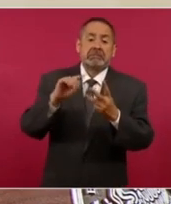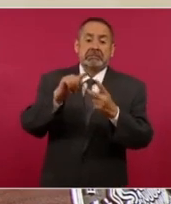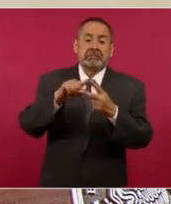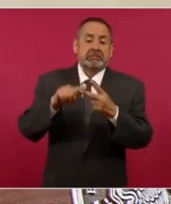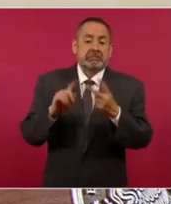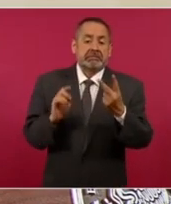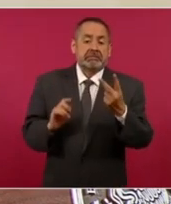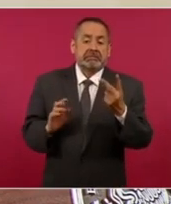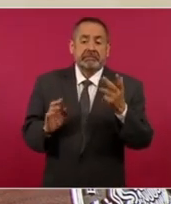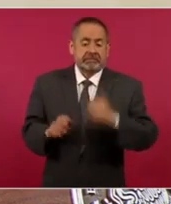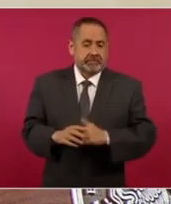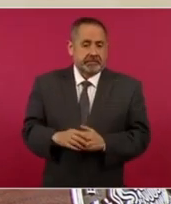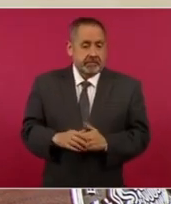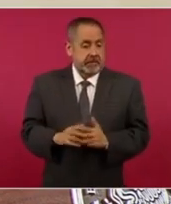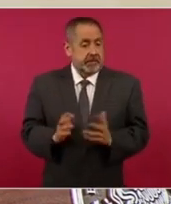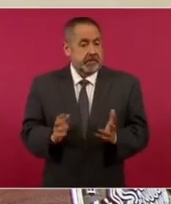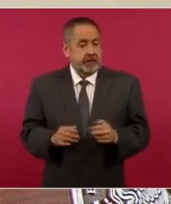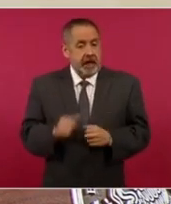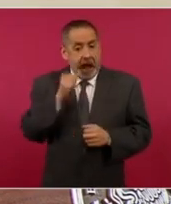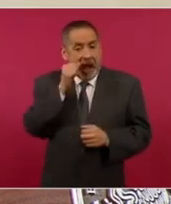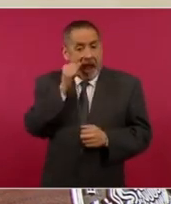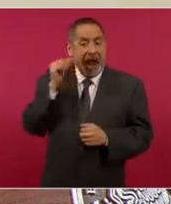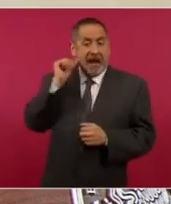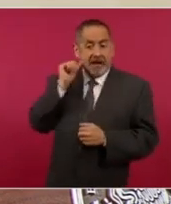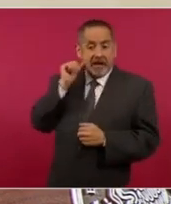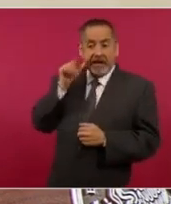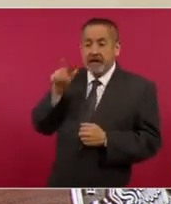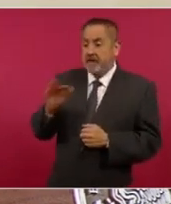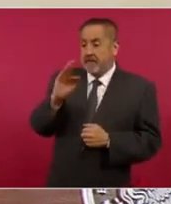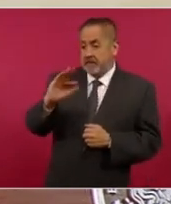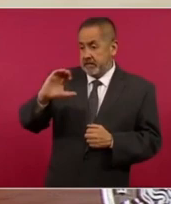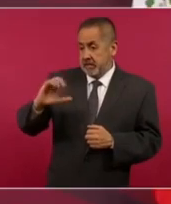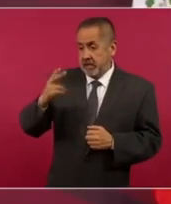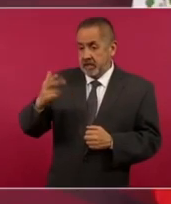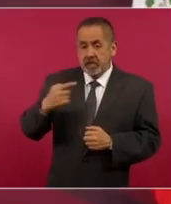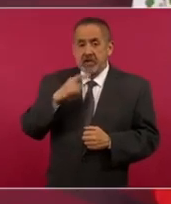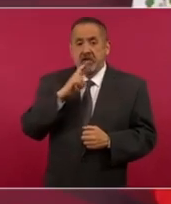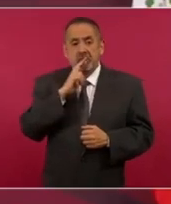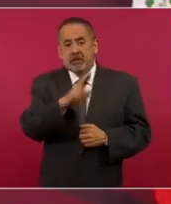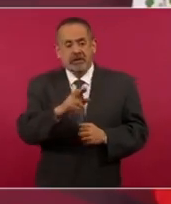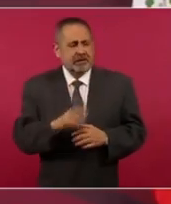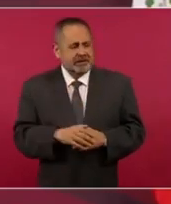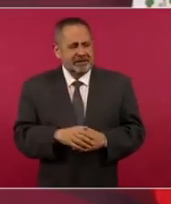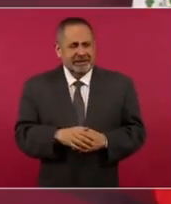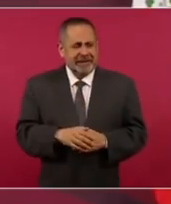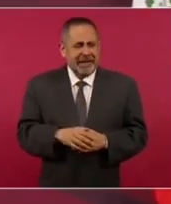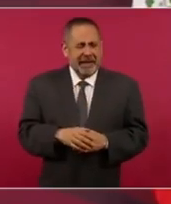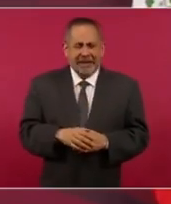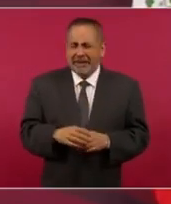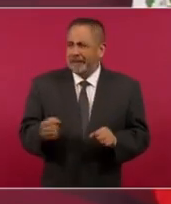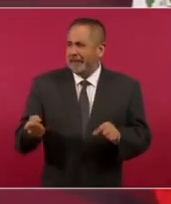Entonces, lo que responde ayer Felipe Calderón no tiene nada que ver